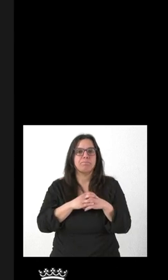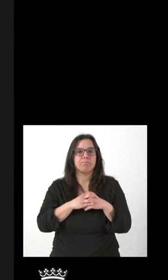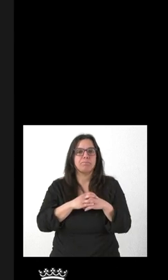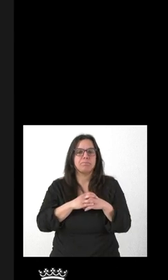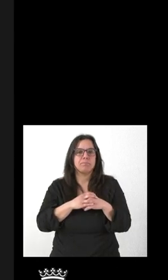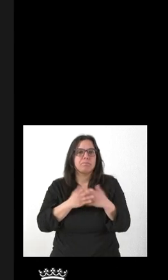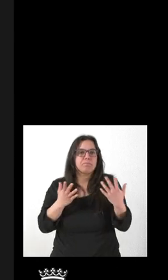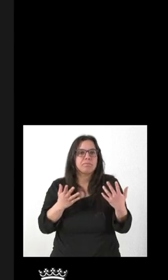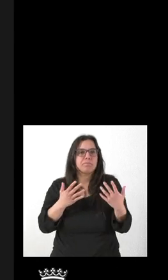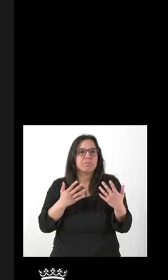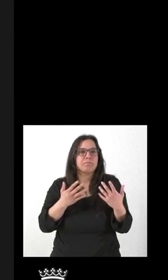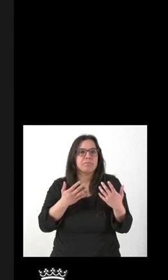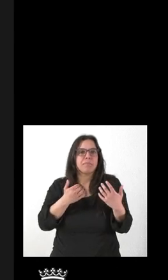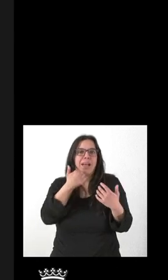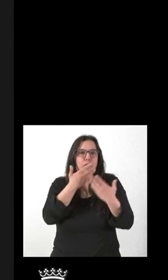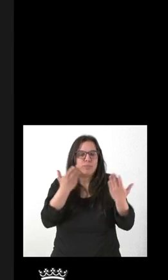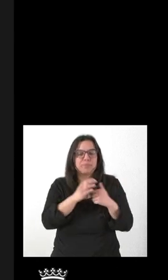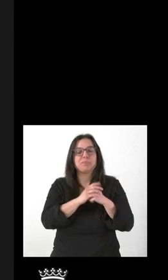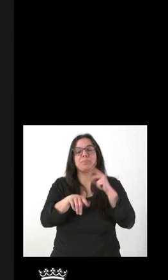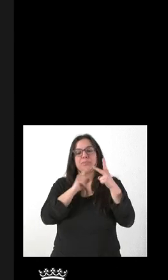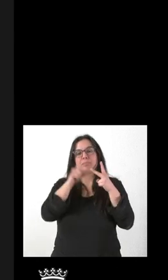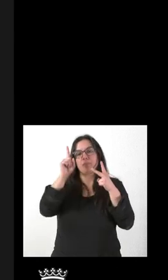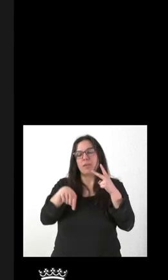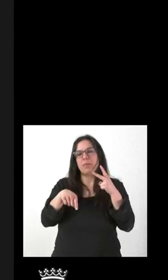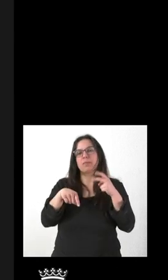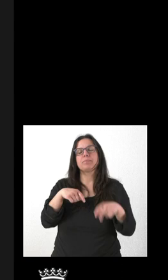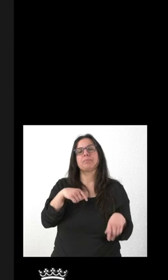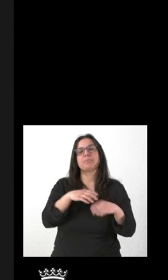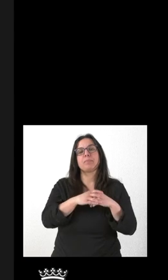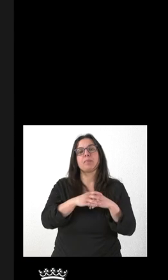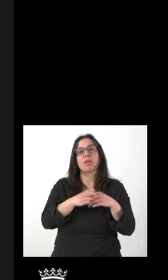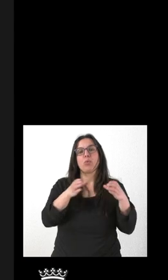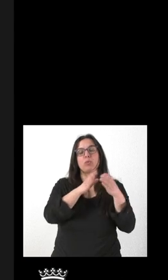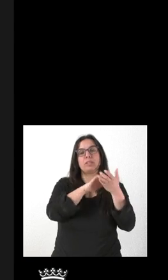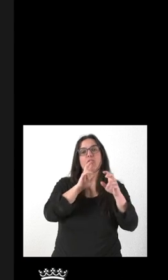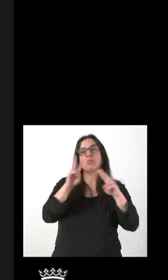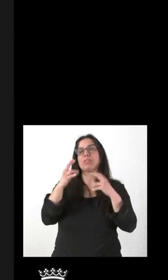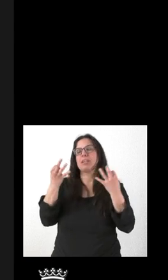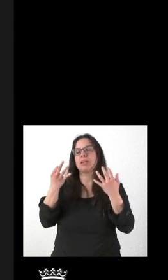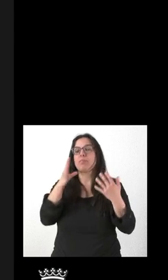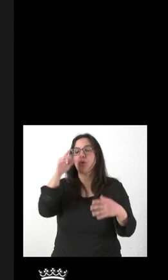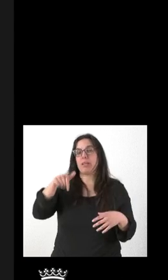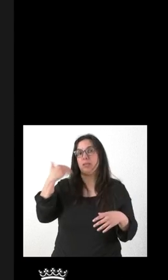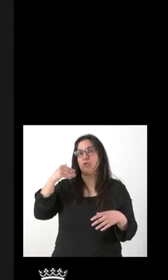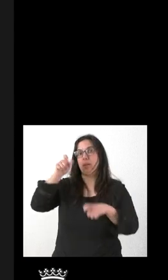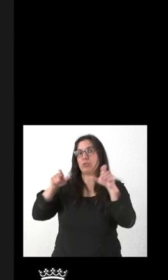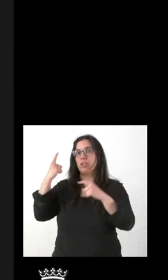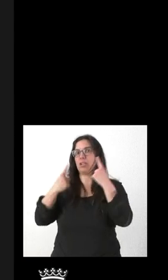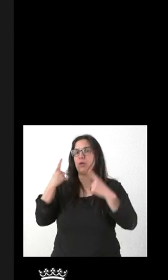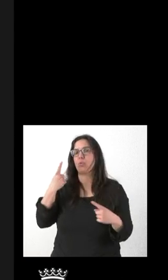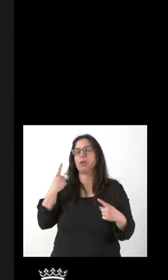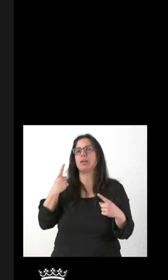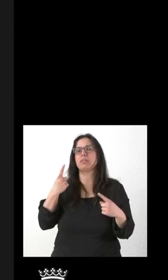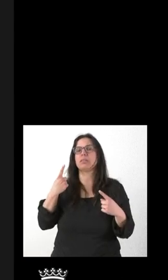alguna pista sobre eso. Y también, ¿cuál es la respuesta de la Junta a quienes aquí en Soria critican que se pongan todos los